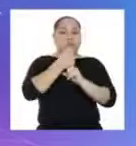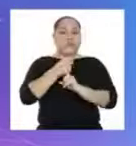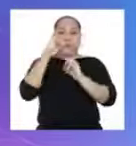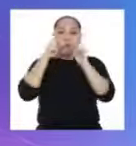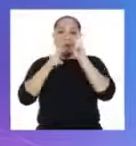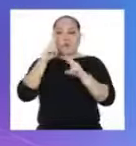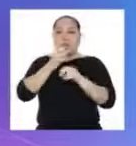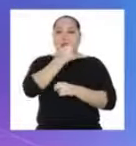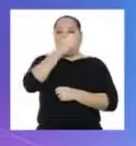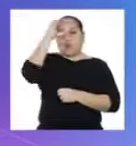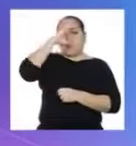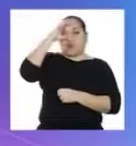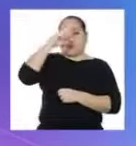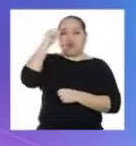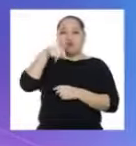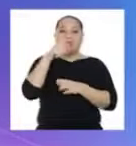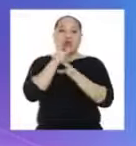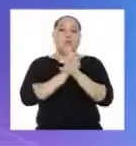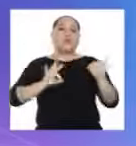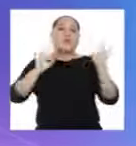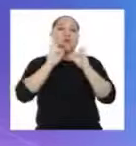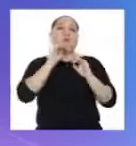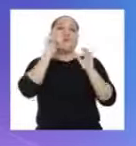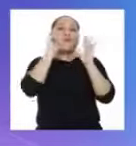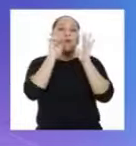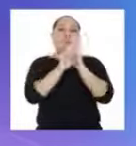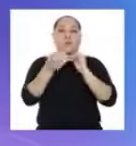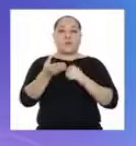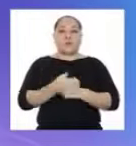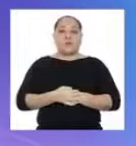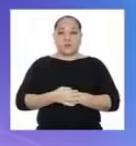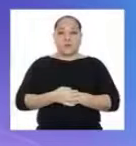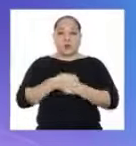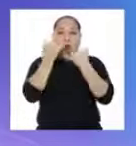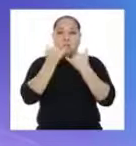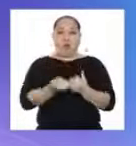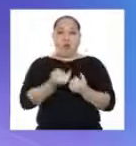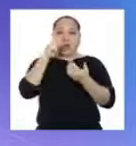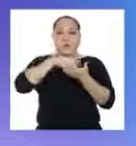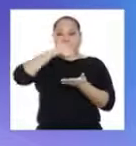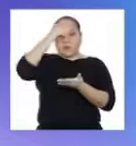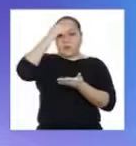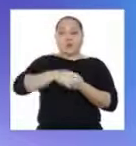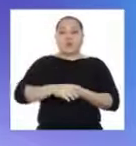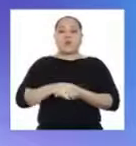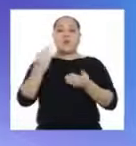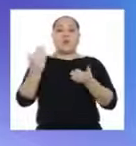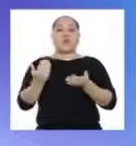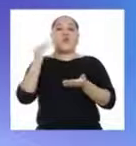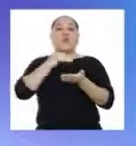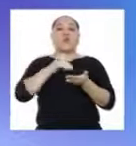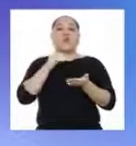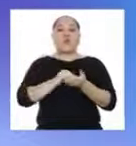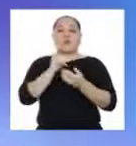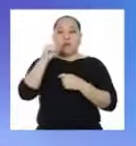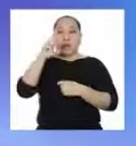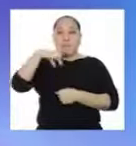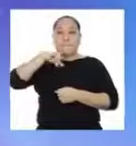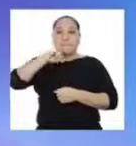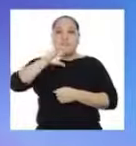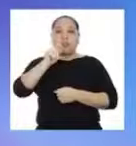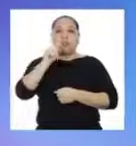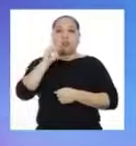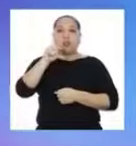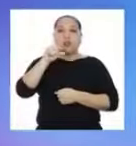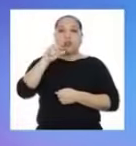hemos repasado algunos conceptos importantes. Por ejemplo, hoy hemos aprendido nuevamente sobre